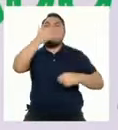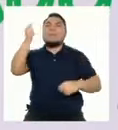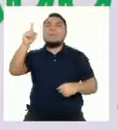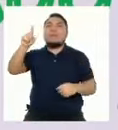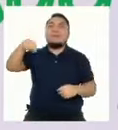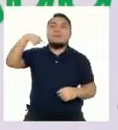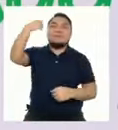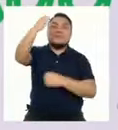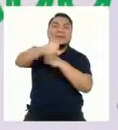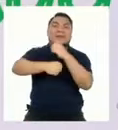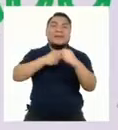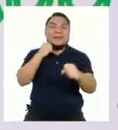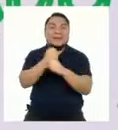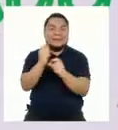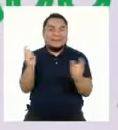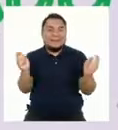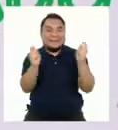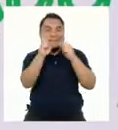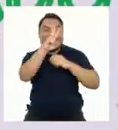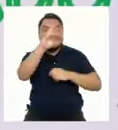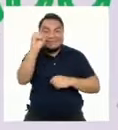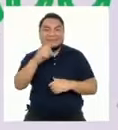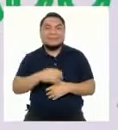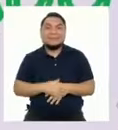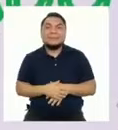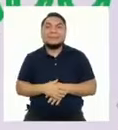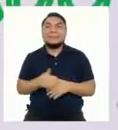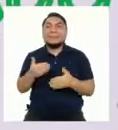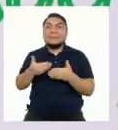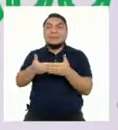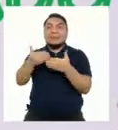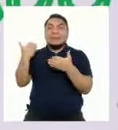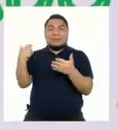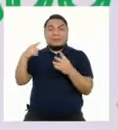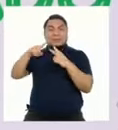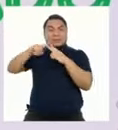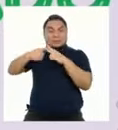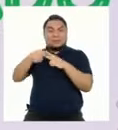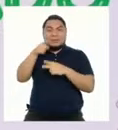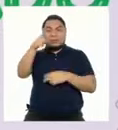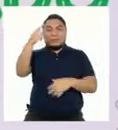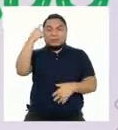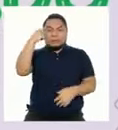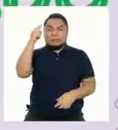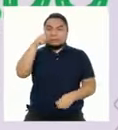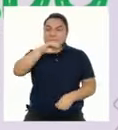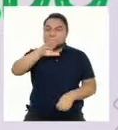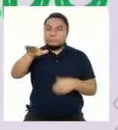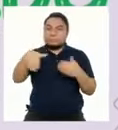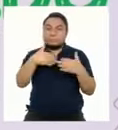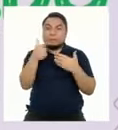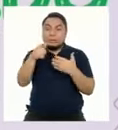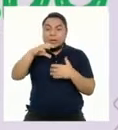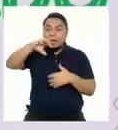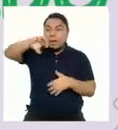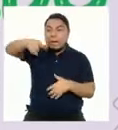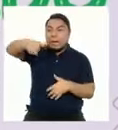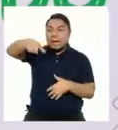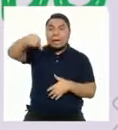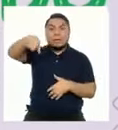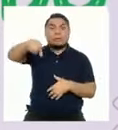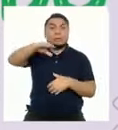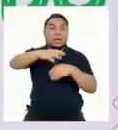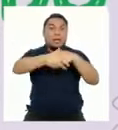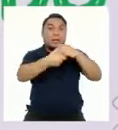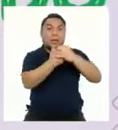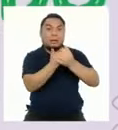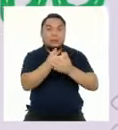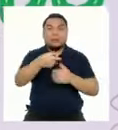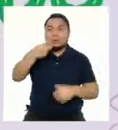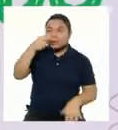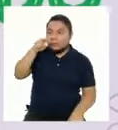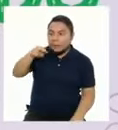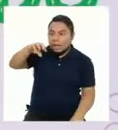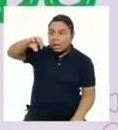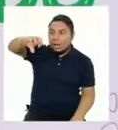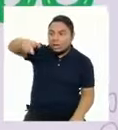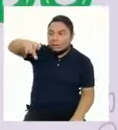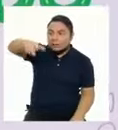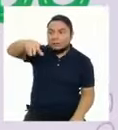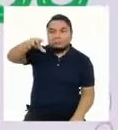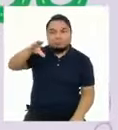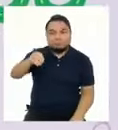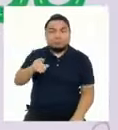Bicentenario! Antes de empezar, asegúrate de haber cerrado bien el caño si te lavaste las manos y